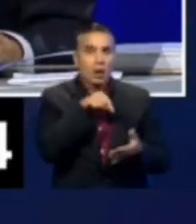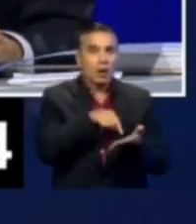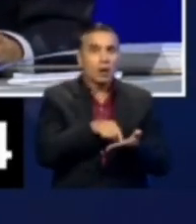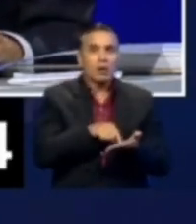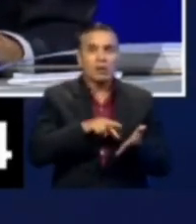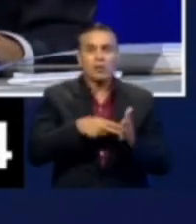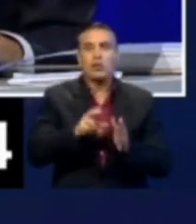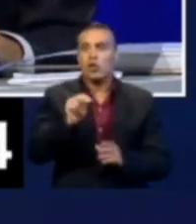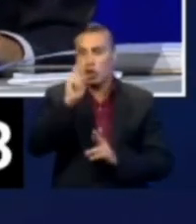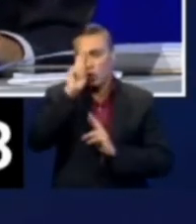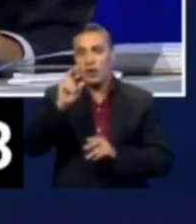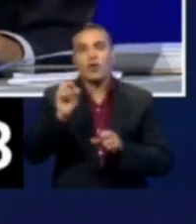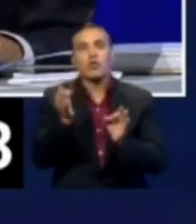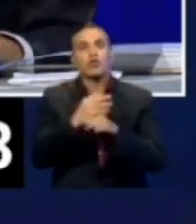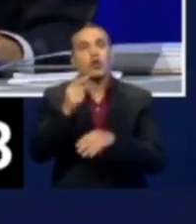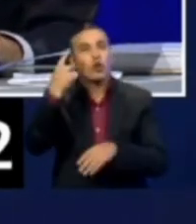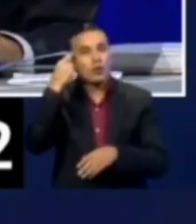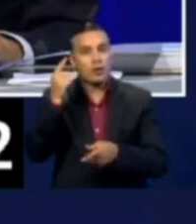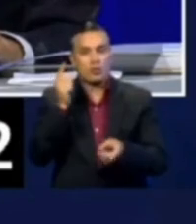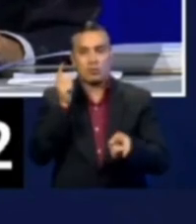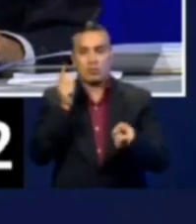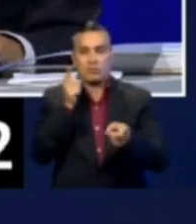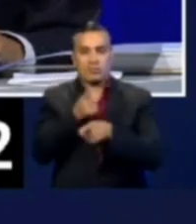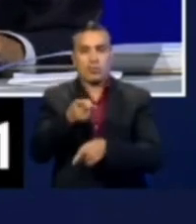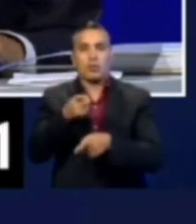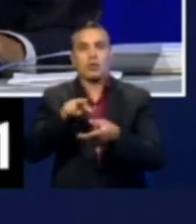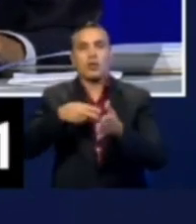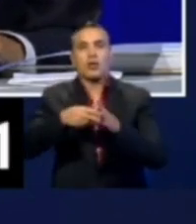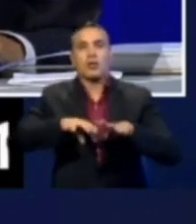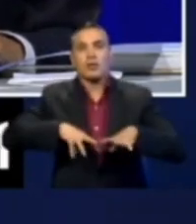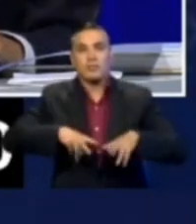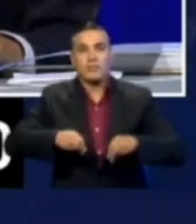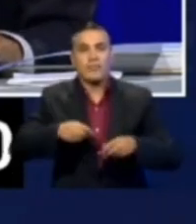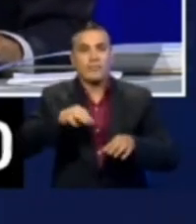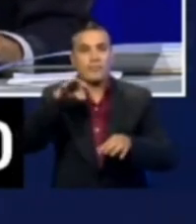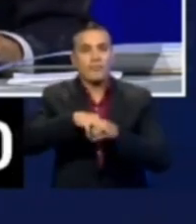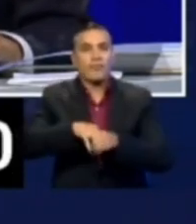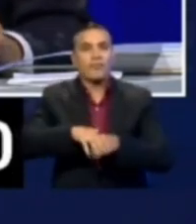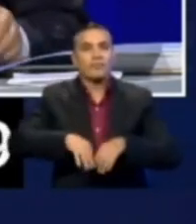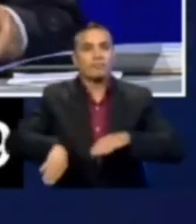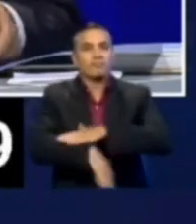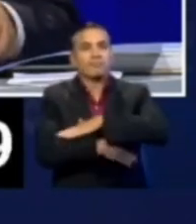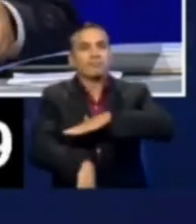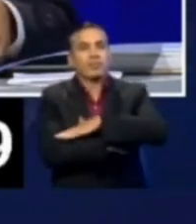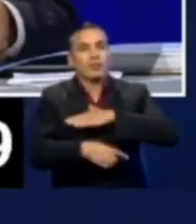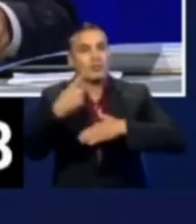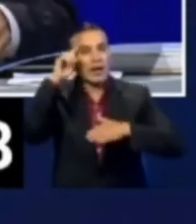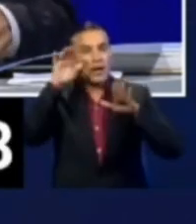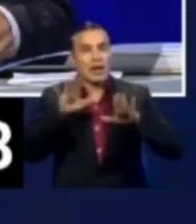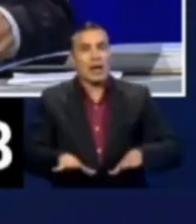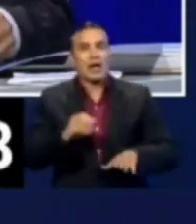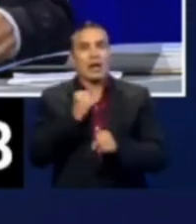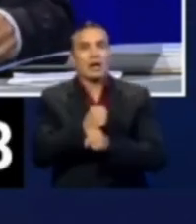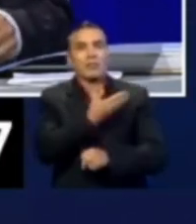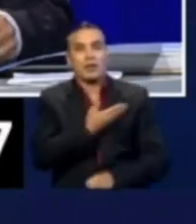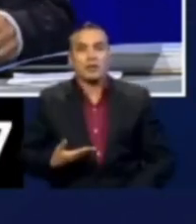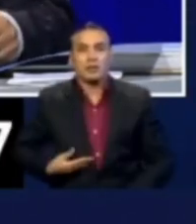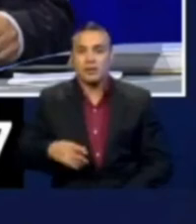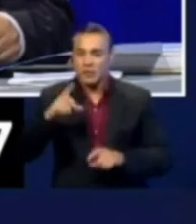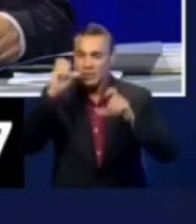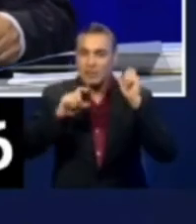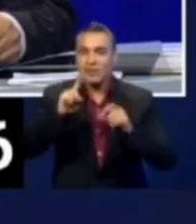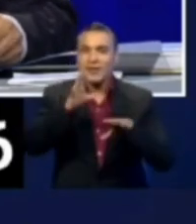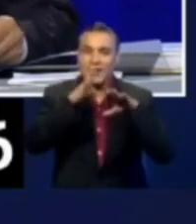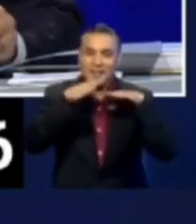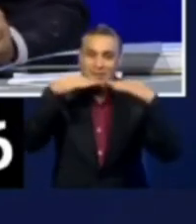respetan las funciones del Estado, que hacen fraudes permanentes para quedarse eternamente en el poder. A Andrés, te